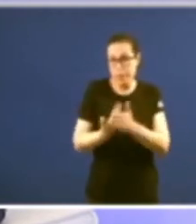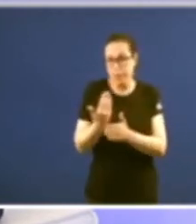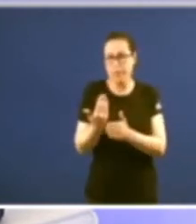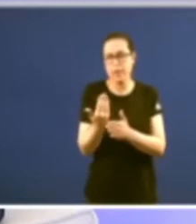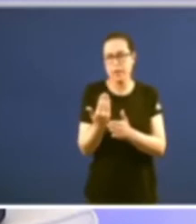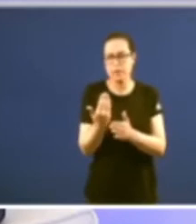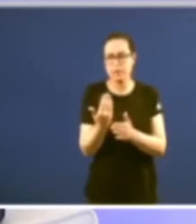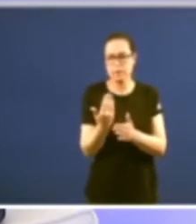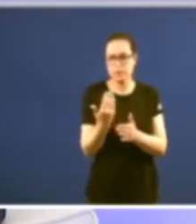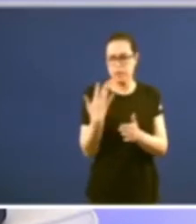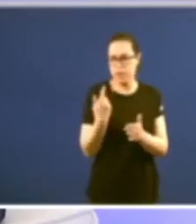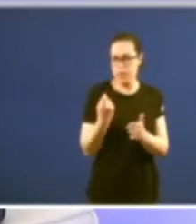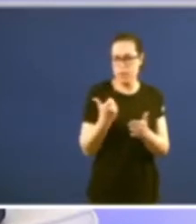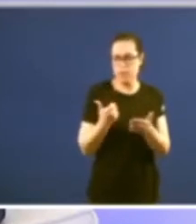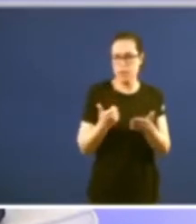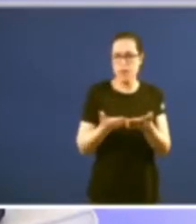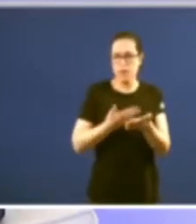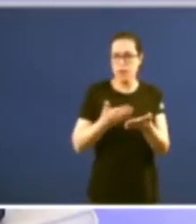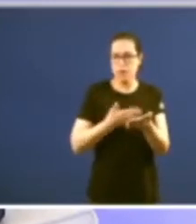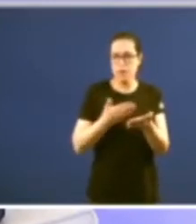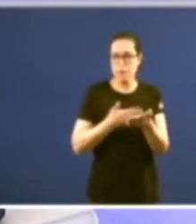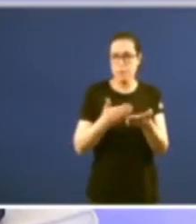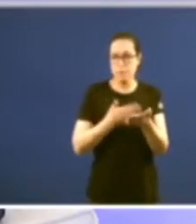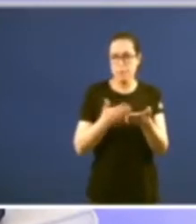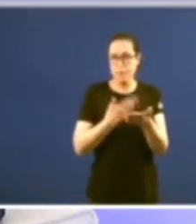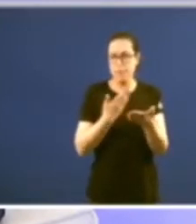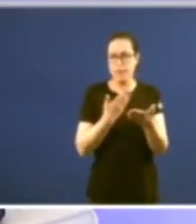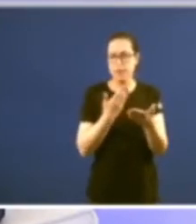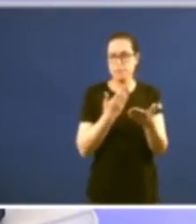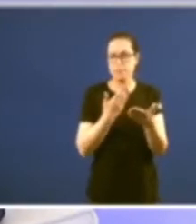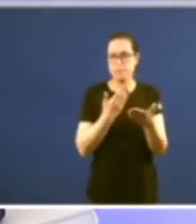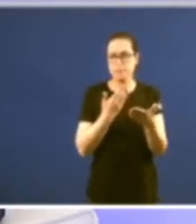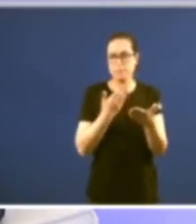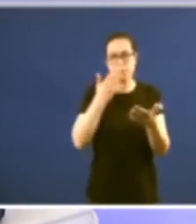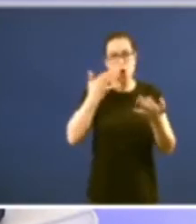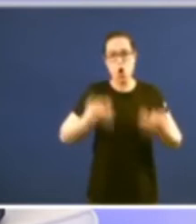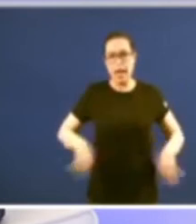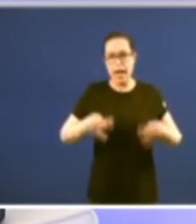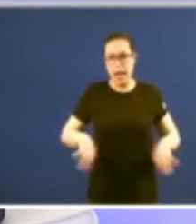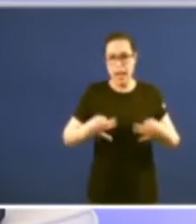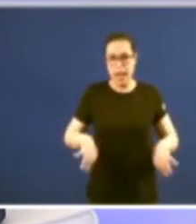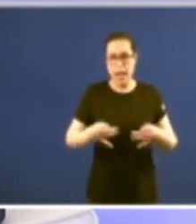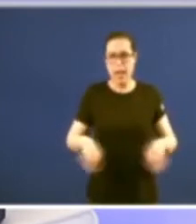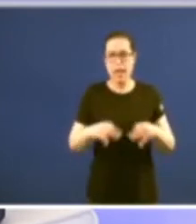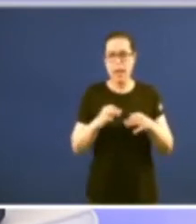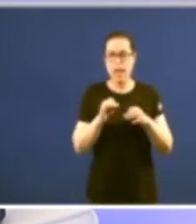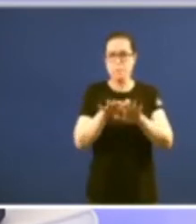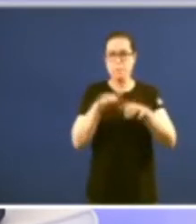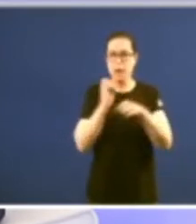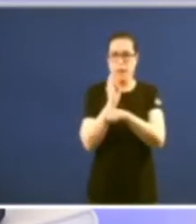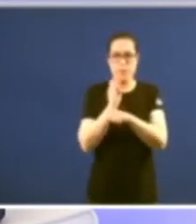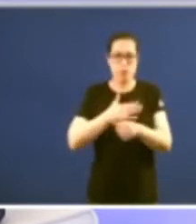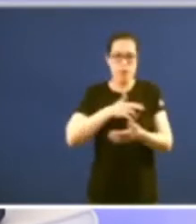fixo a unha edición preciosa dos exemplares originais do Parlamento de Galicia que eu tive o honor